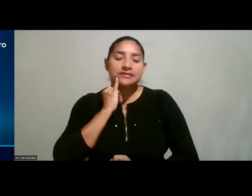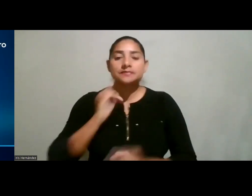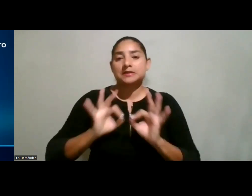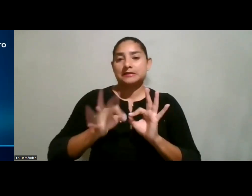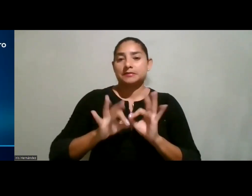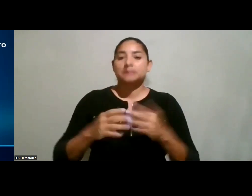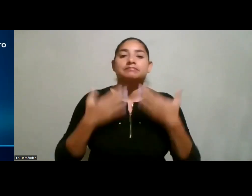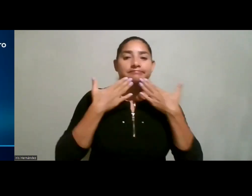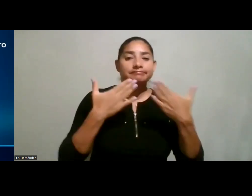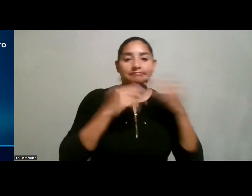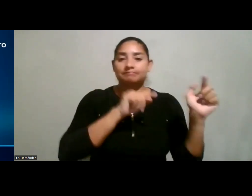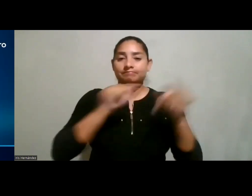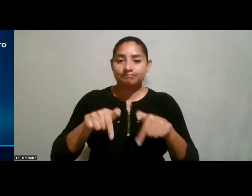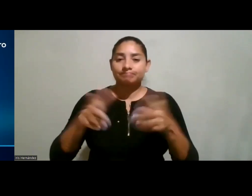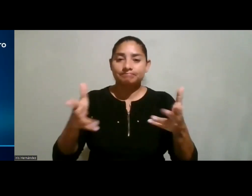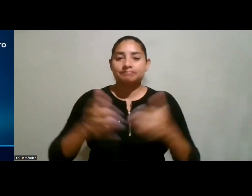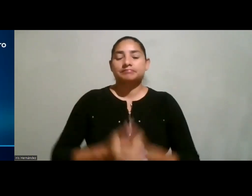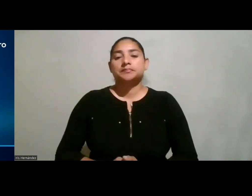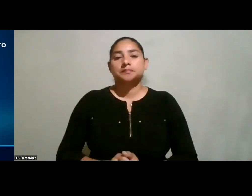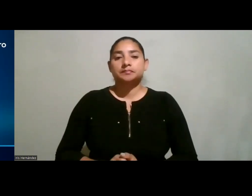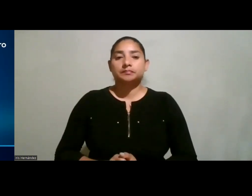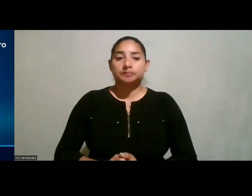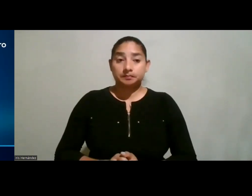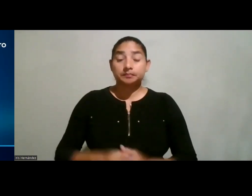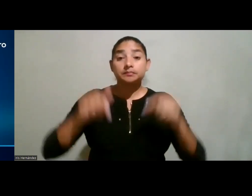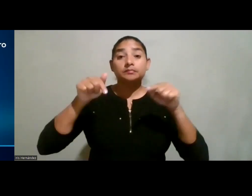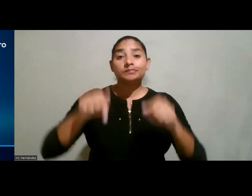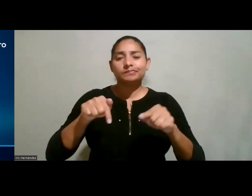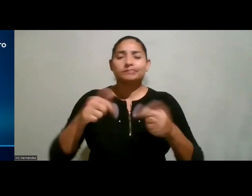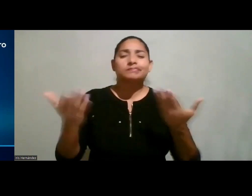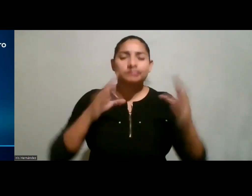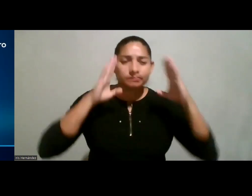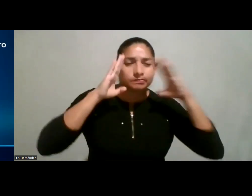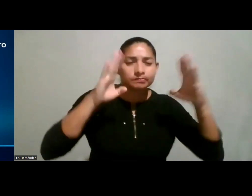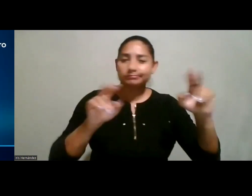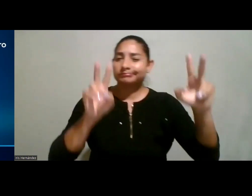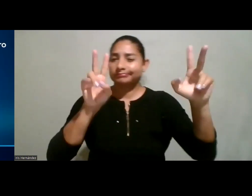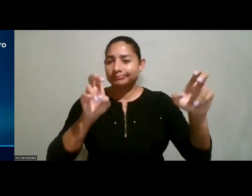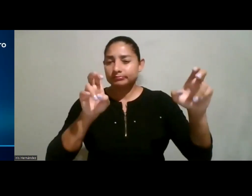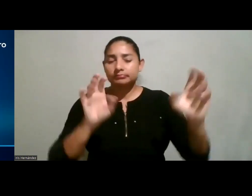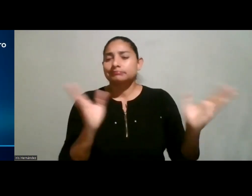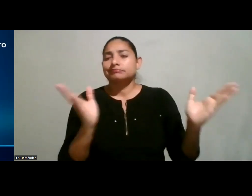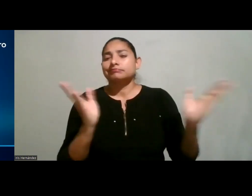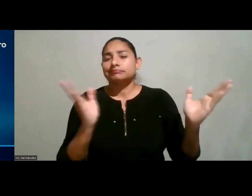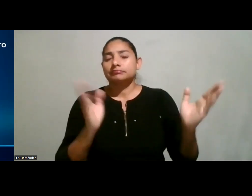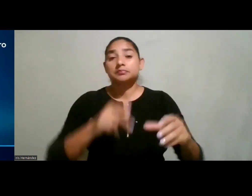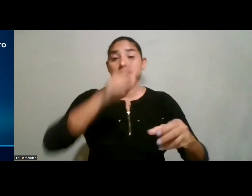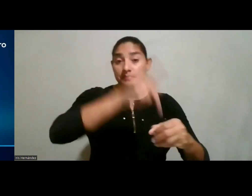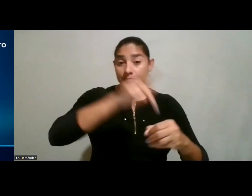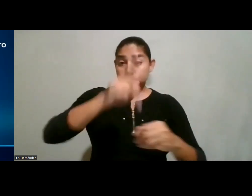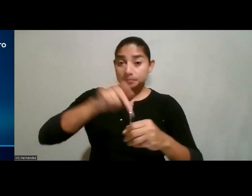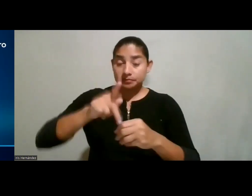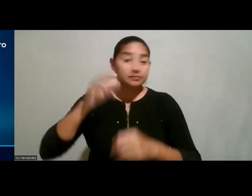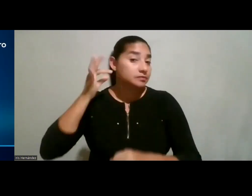agradecemos también su presencia. Hoy estaremos abordando la temática referente a la participación de las